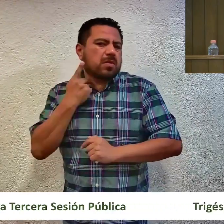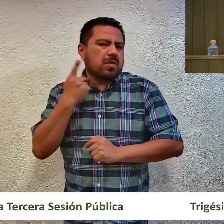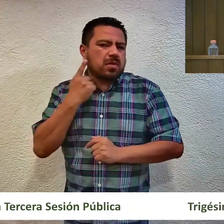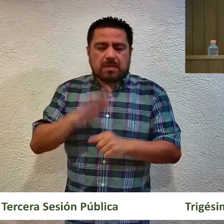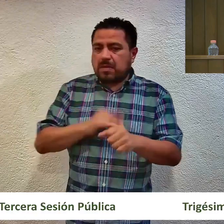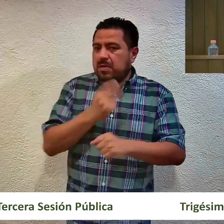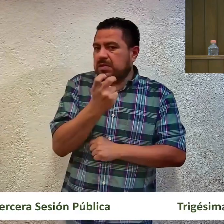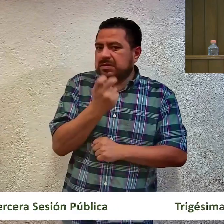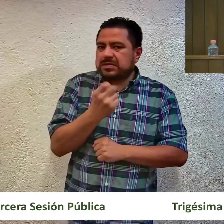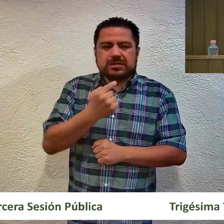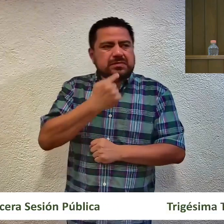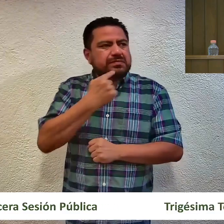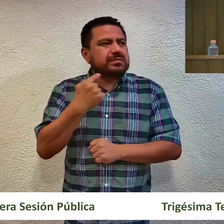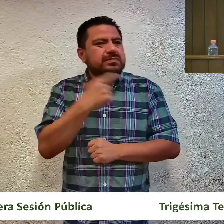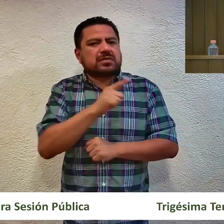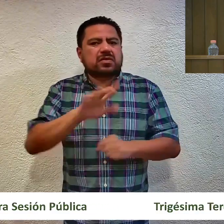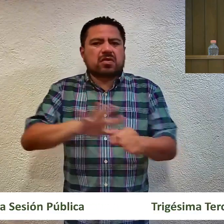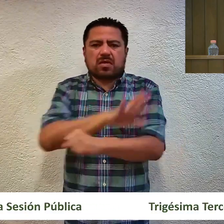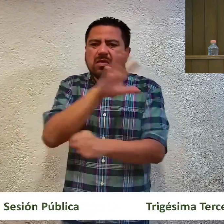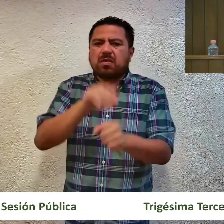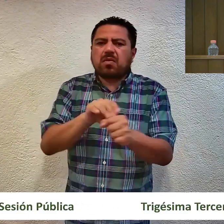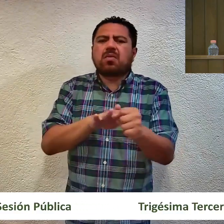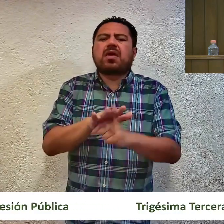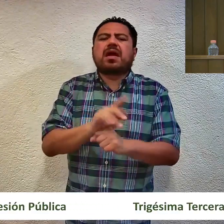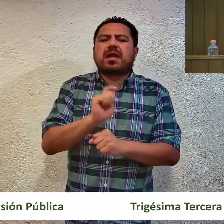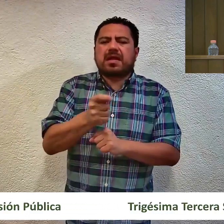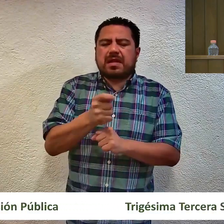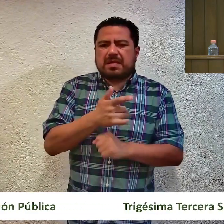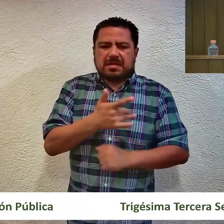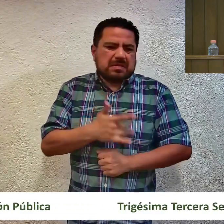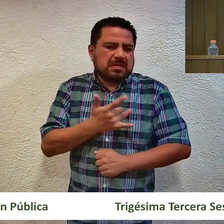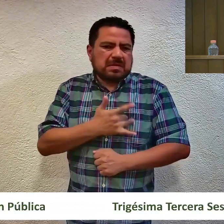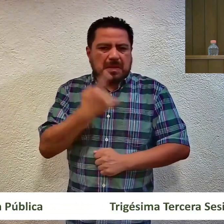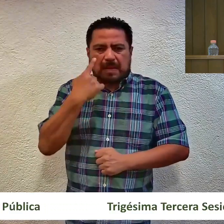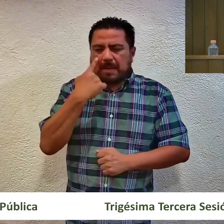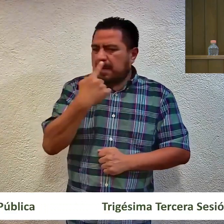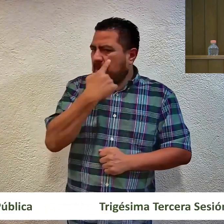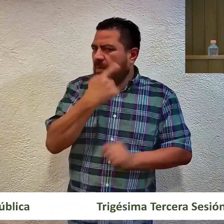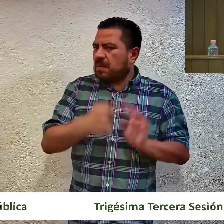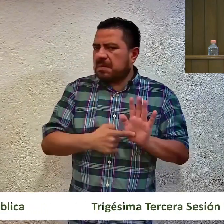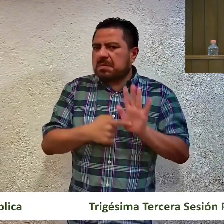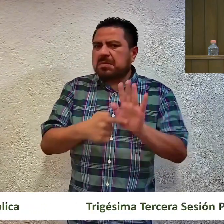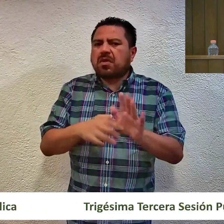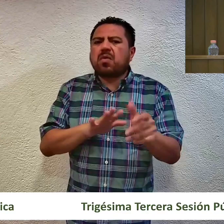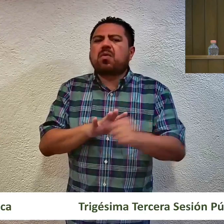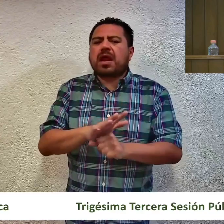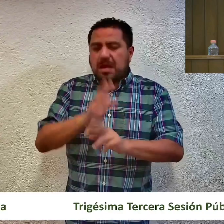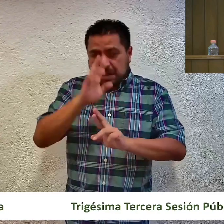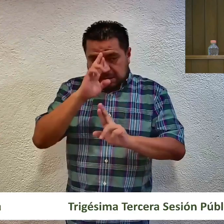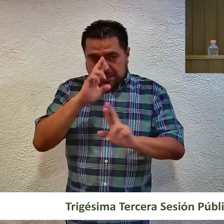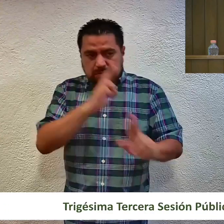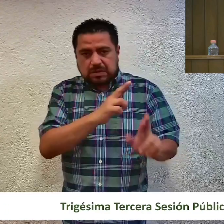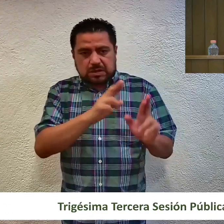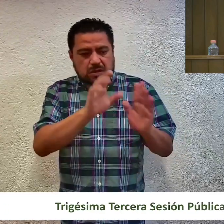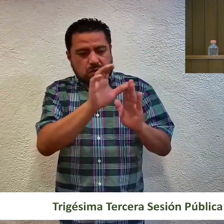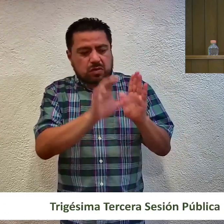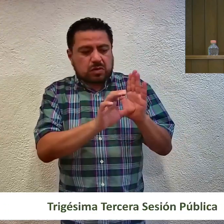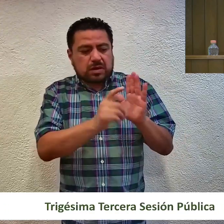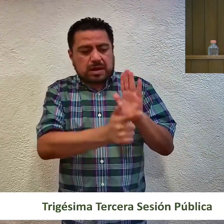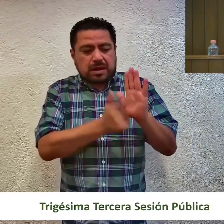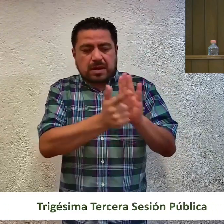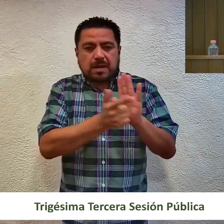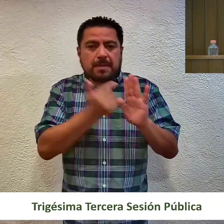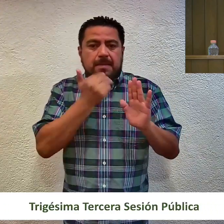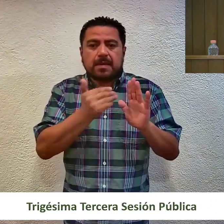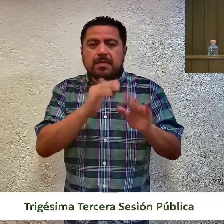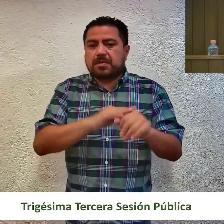que por ello su reclamo tiende en todo caso a una pretensión genérica de velar por el respeto del orden constitucional y legal, con